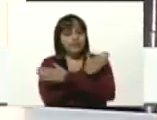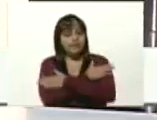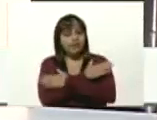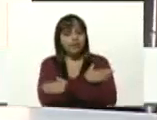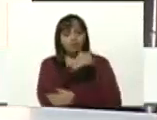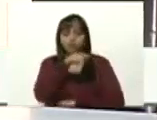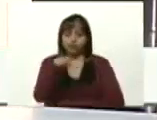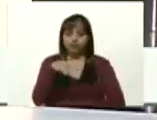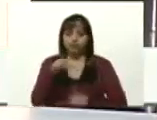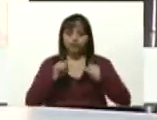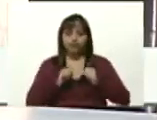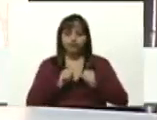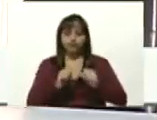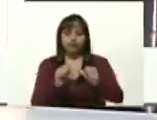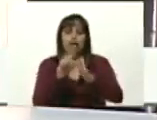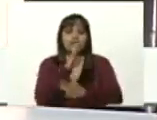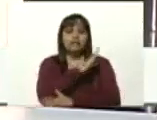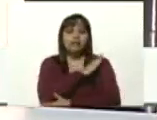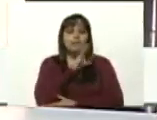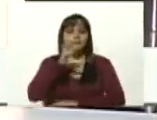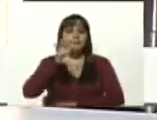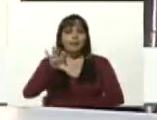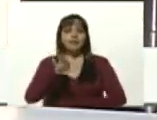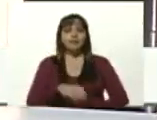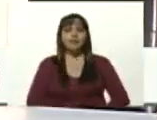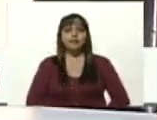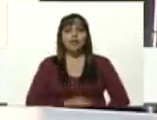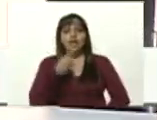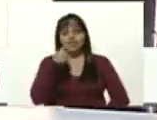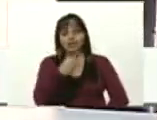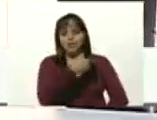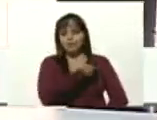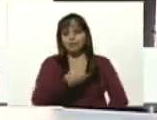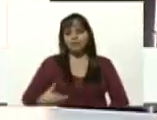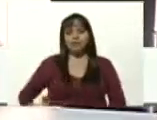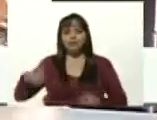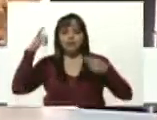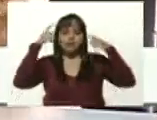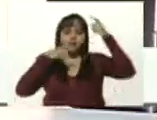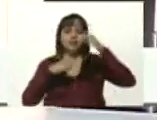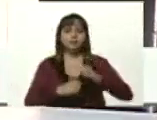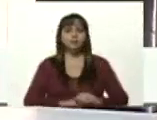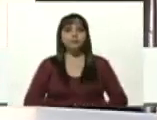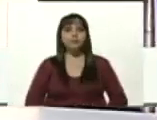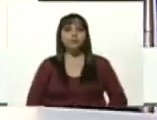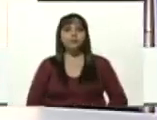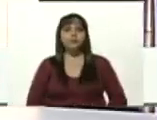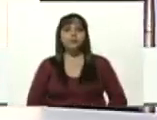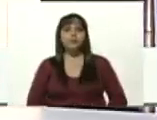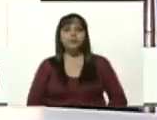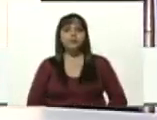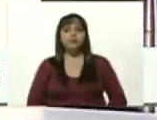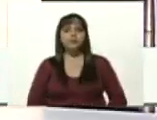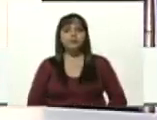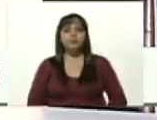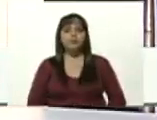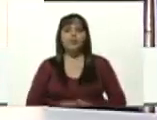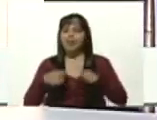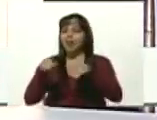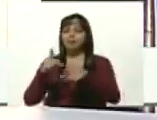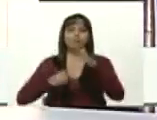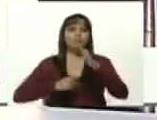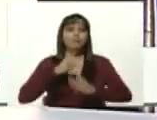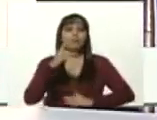continuamos teniendo patria como dijo el comandante Chávez bueno presidente el parte de lo que es este plan